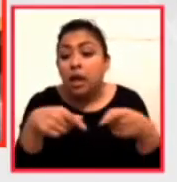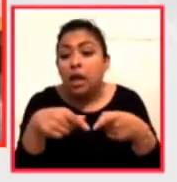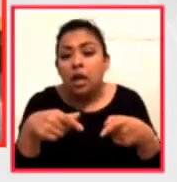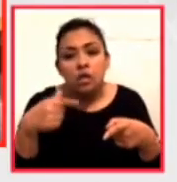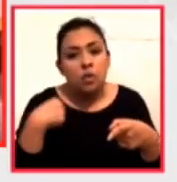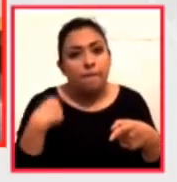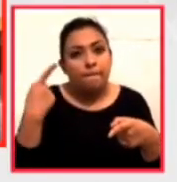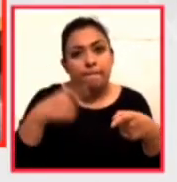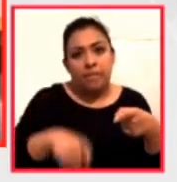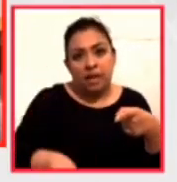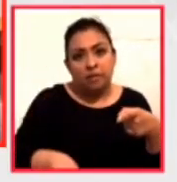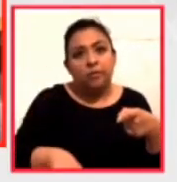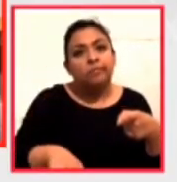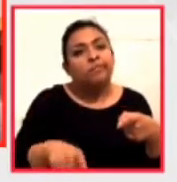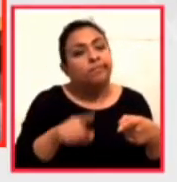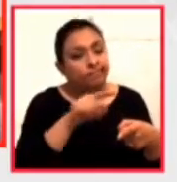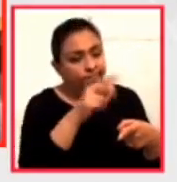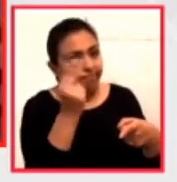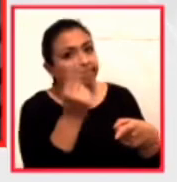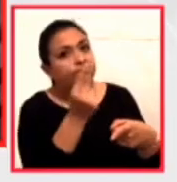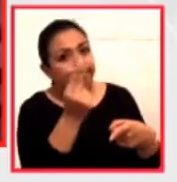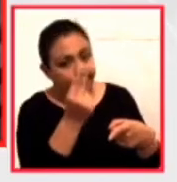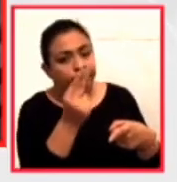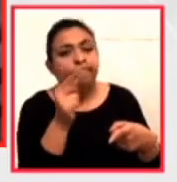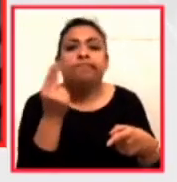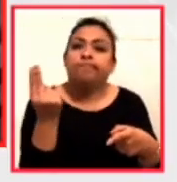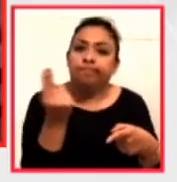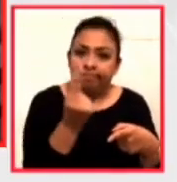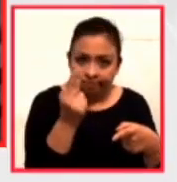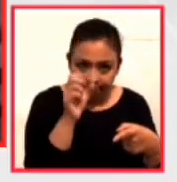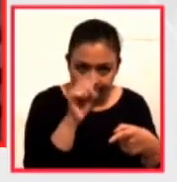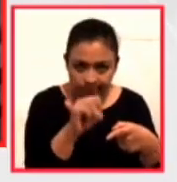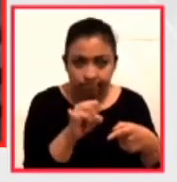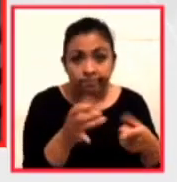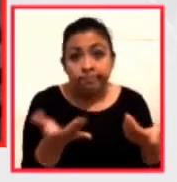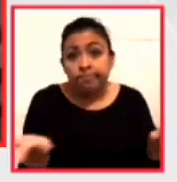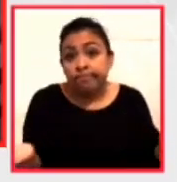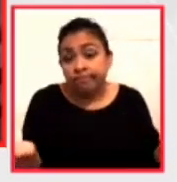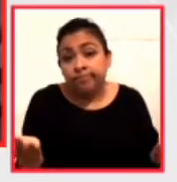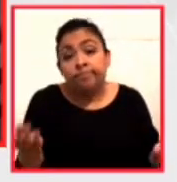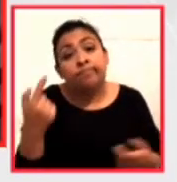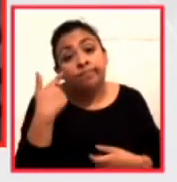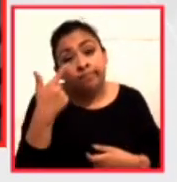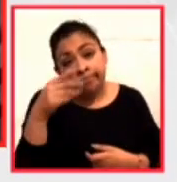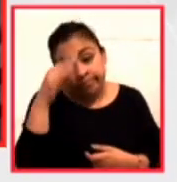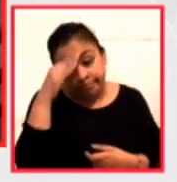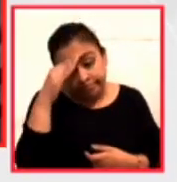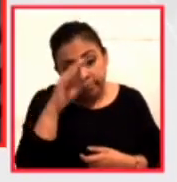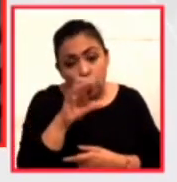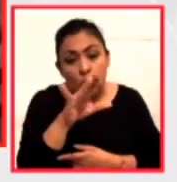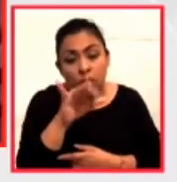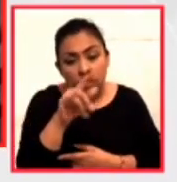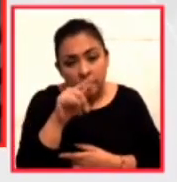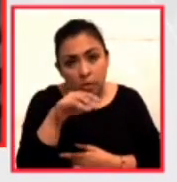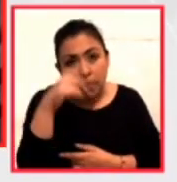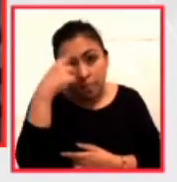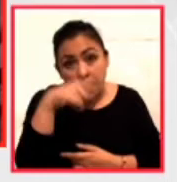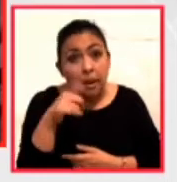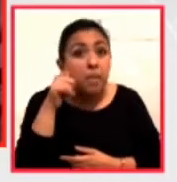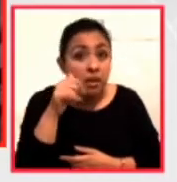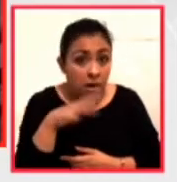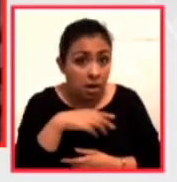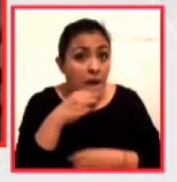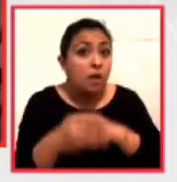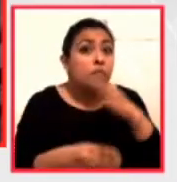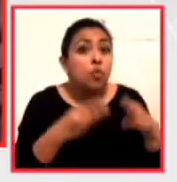necesario pero está necesario bueno pues ahí están las reflexiones para tener mundo mañana para tener un